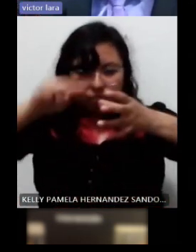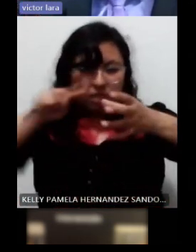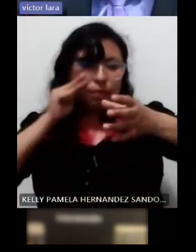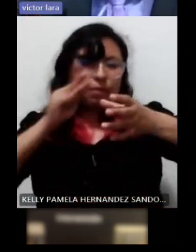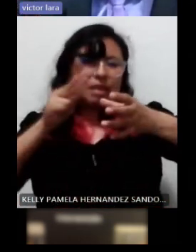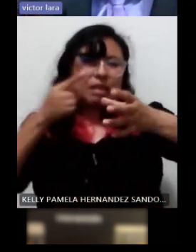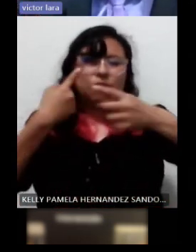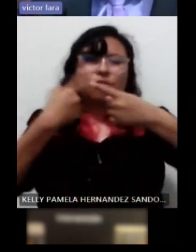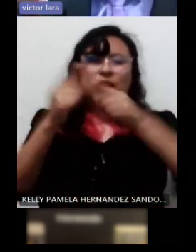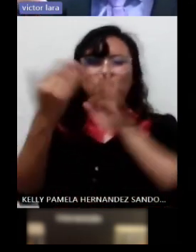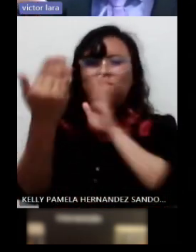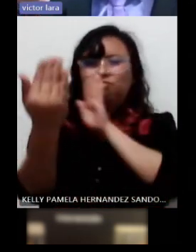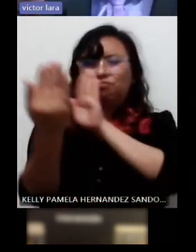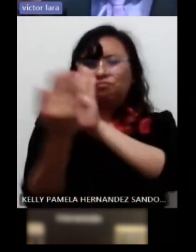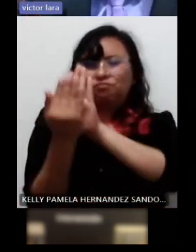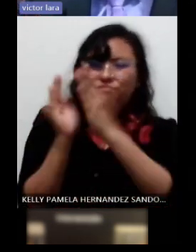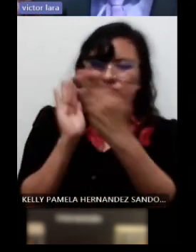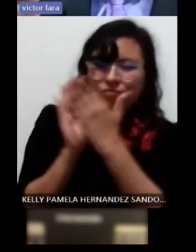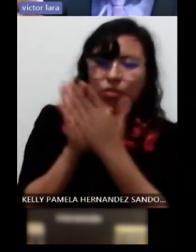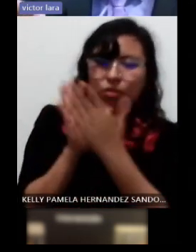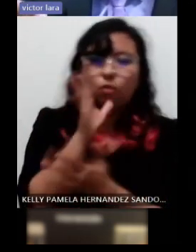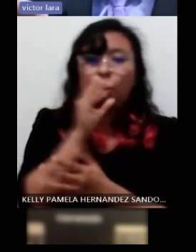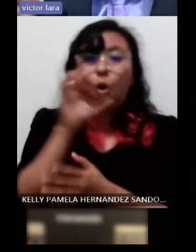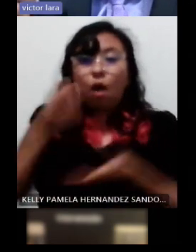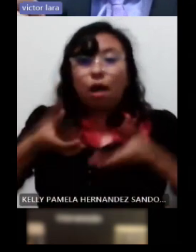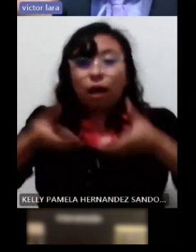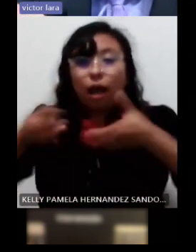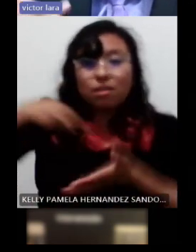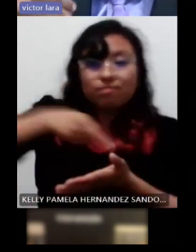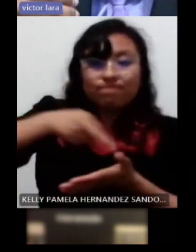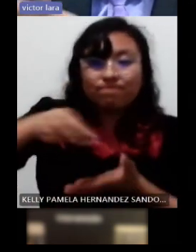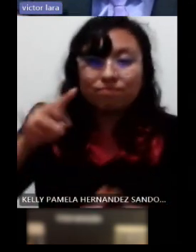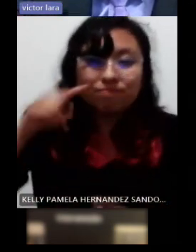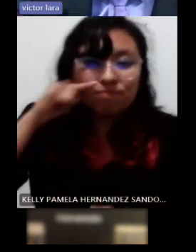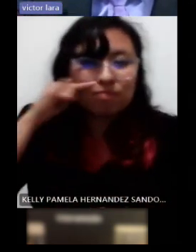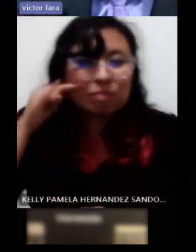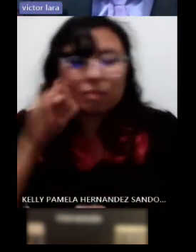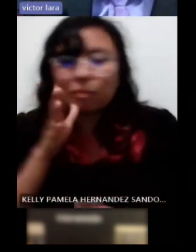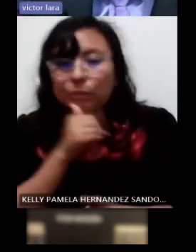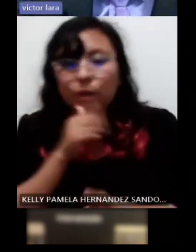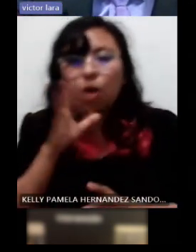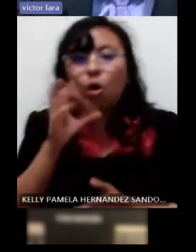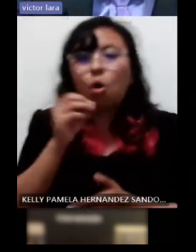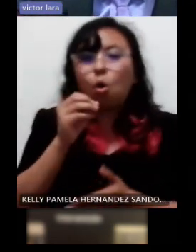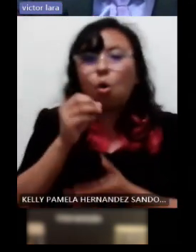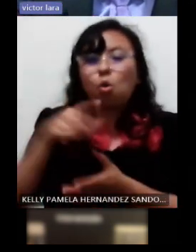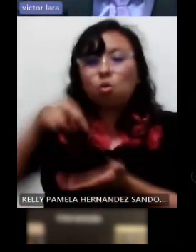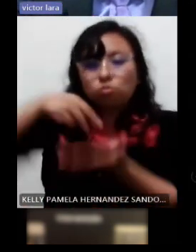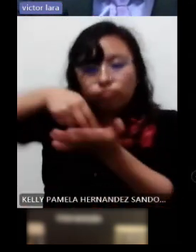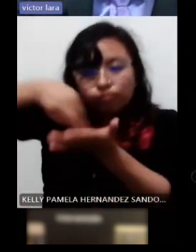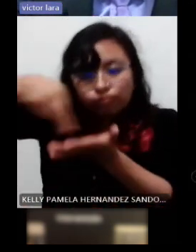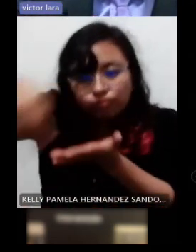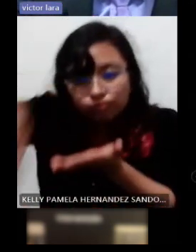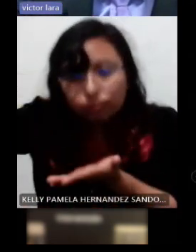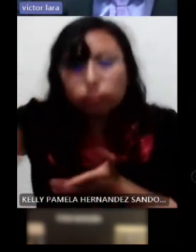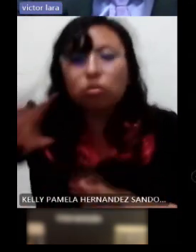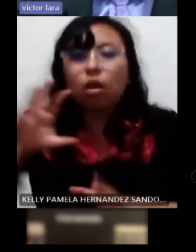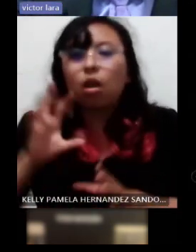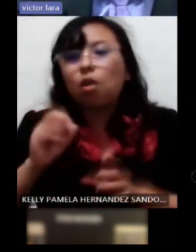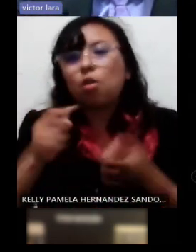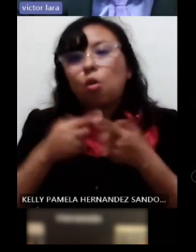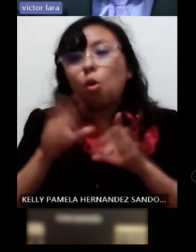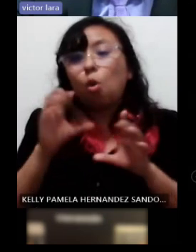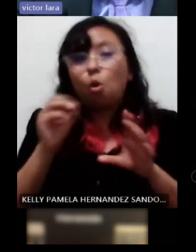para cruzar una calle para tomar un objeto para bajar escaleras para detectar objetos en condiciones de